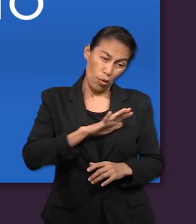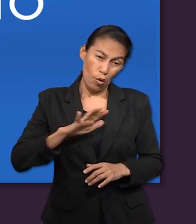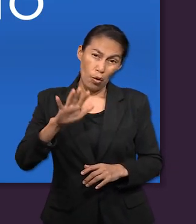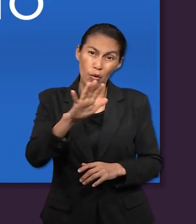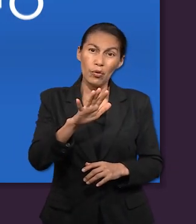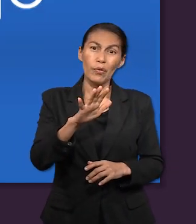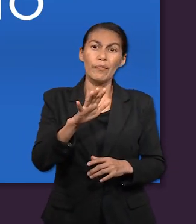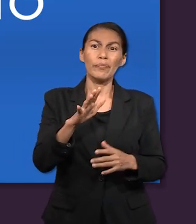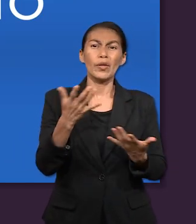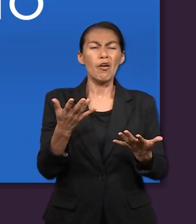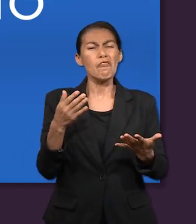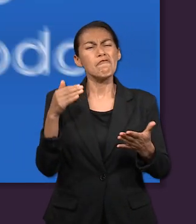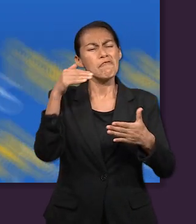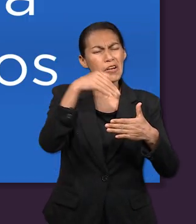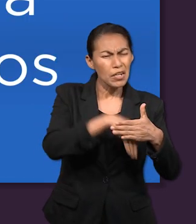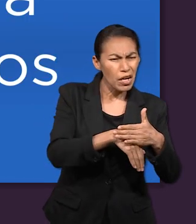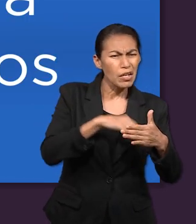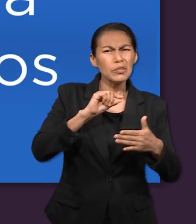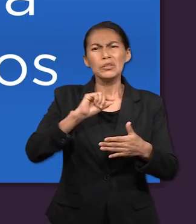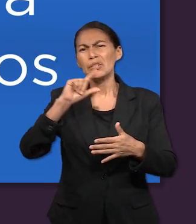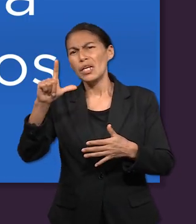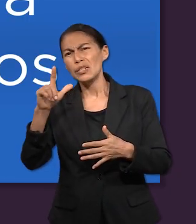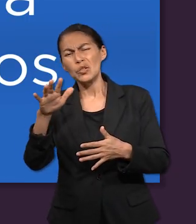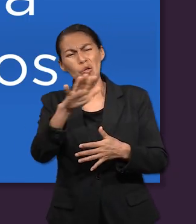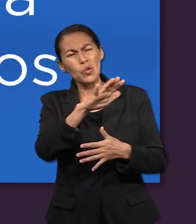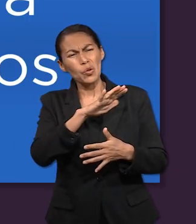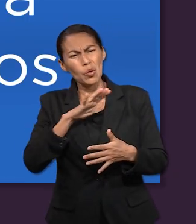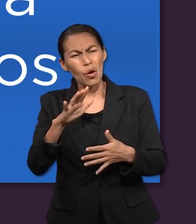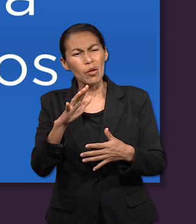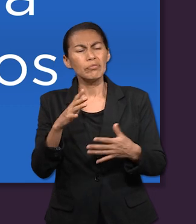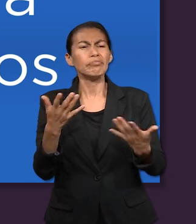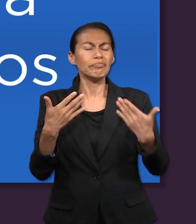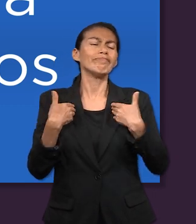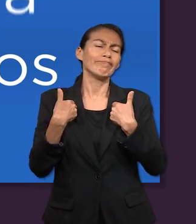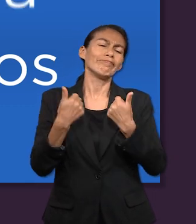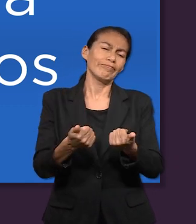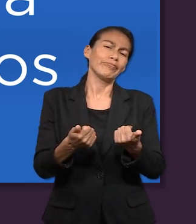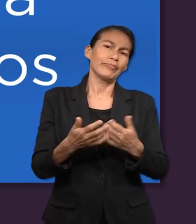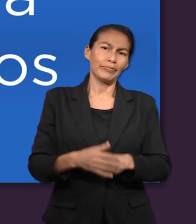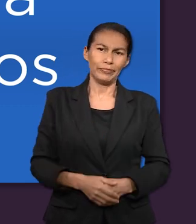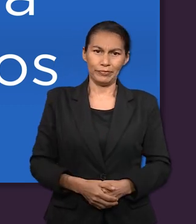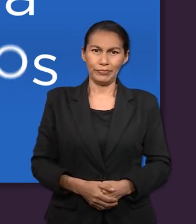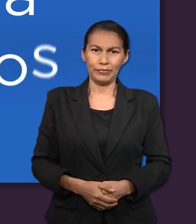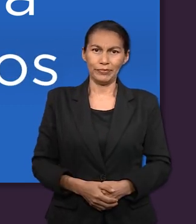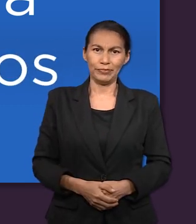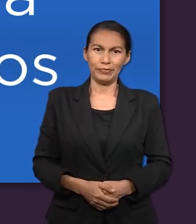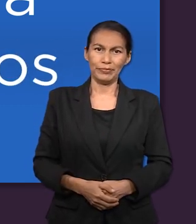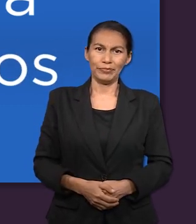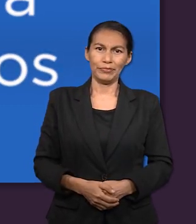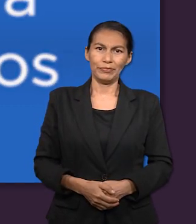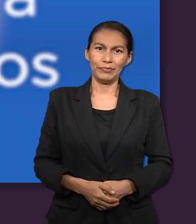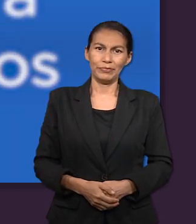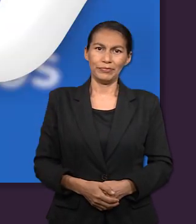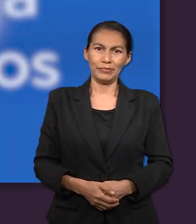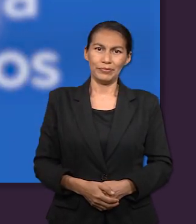destino futuro de todo Israel, con sus fracasos y éxitos, está a la vista de todos.